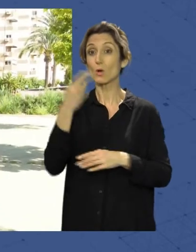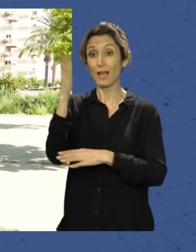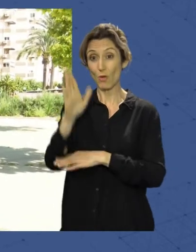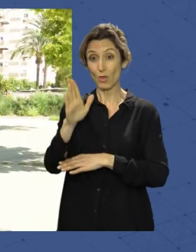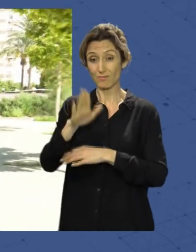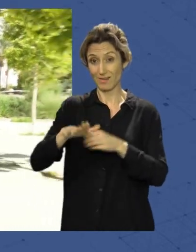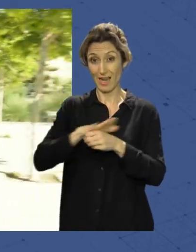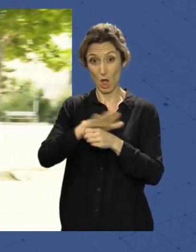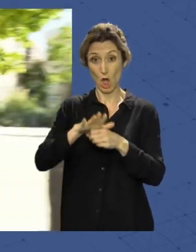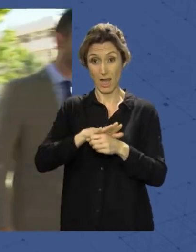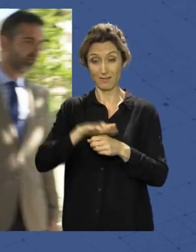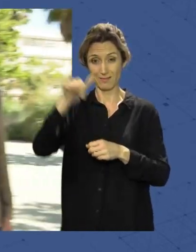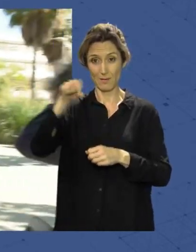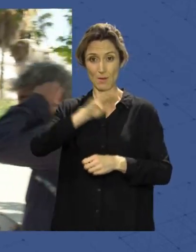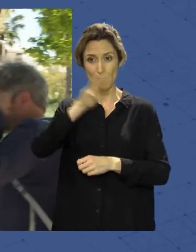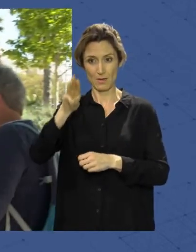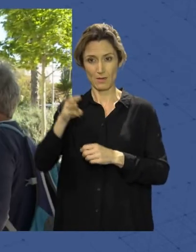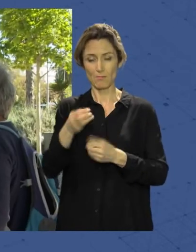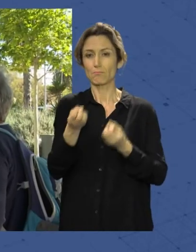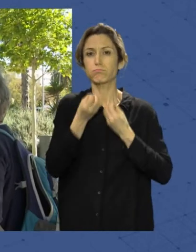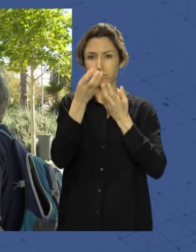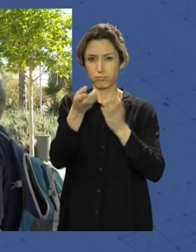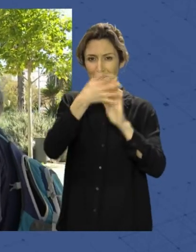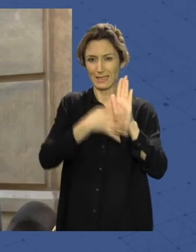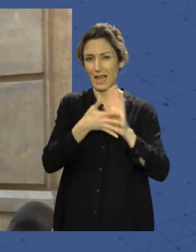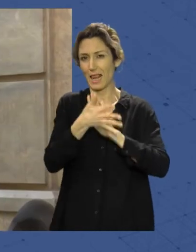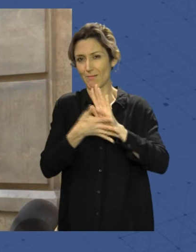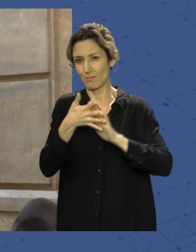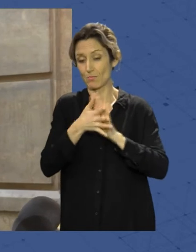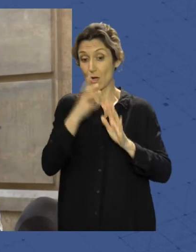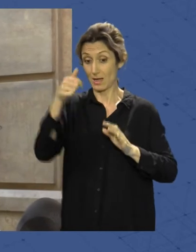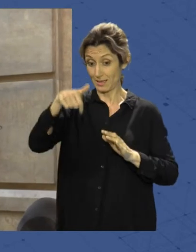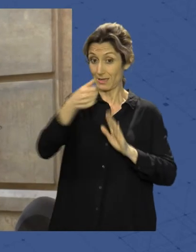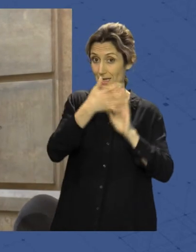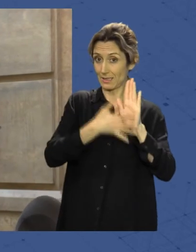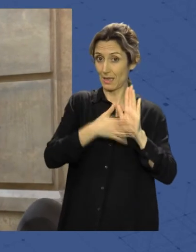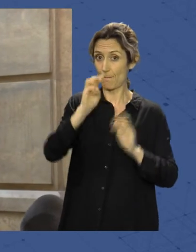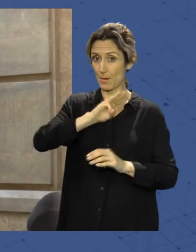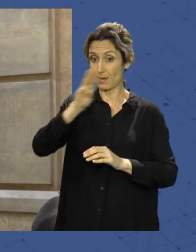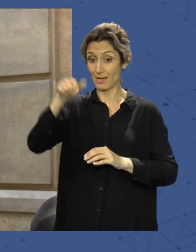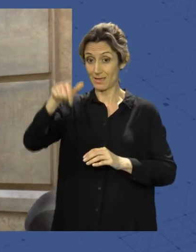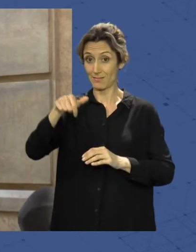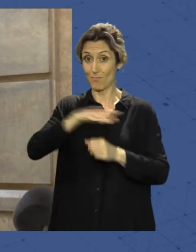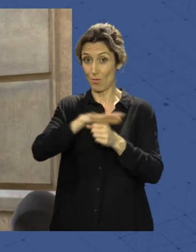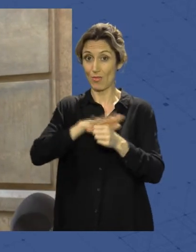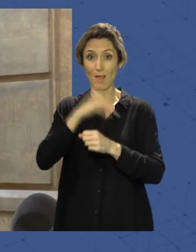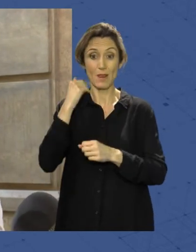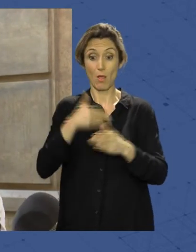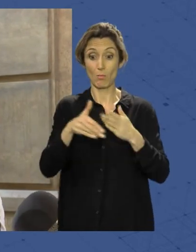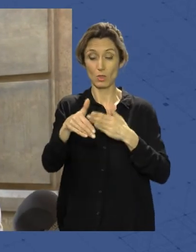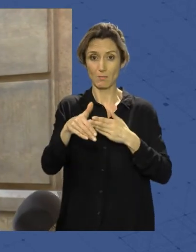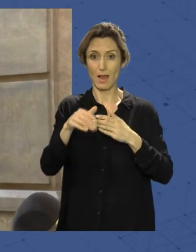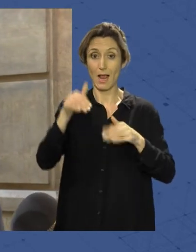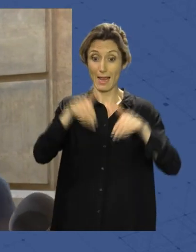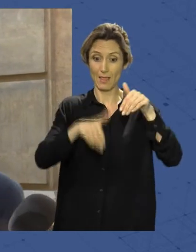del PP esta lista. Lo que sí le puedo decir es que la lista que el Partido Popular va a presentar por la provincia de Almería a las próximas elecciones autonómicas